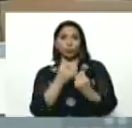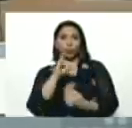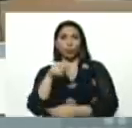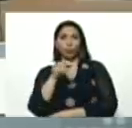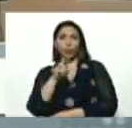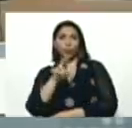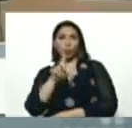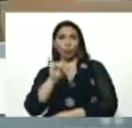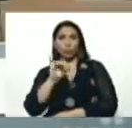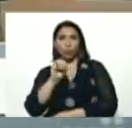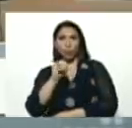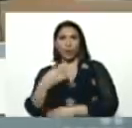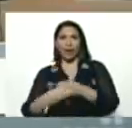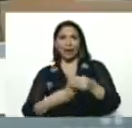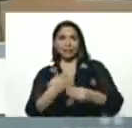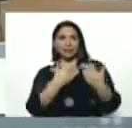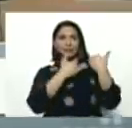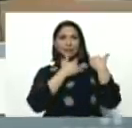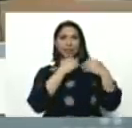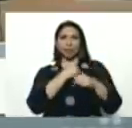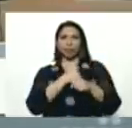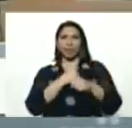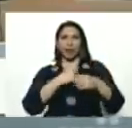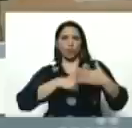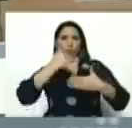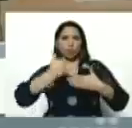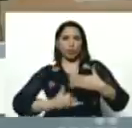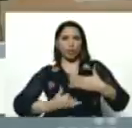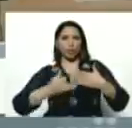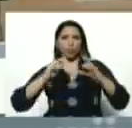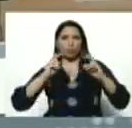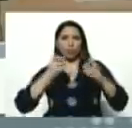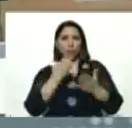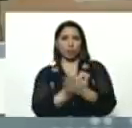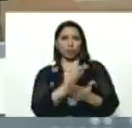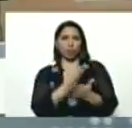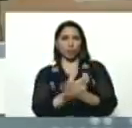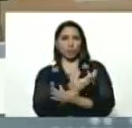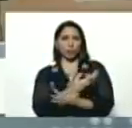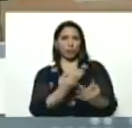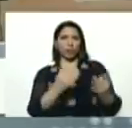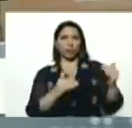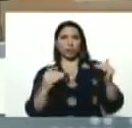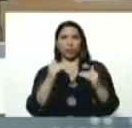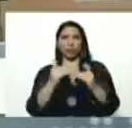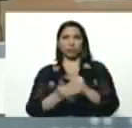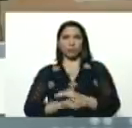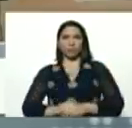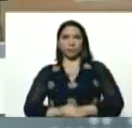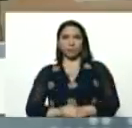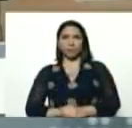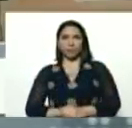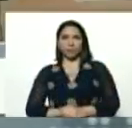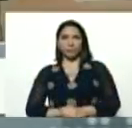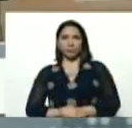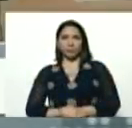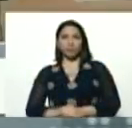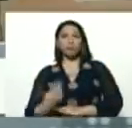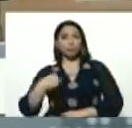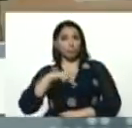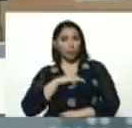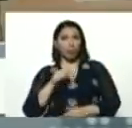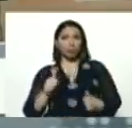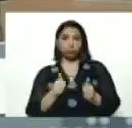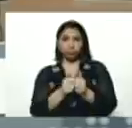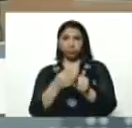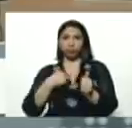son los que están haciendo, unos folletos, sobre el tema económico, extraordinario, extraordinario, y está con nosotros también,